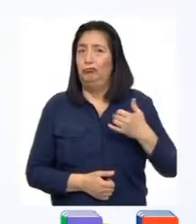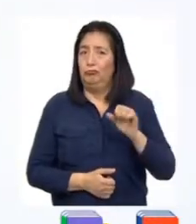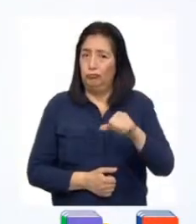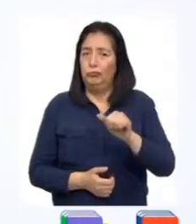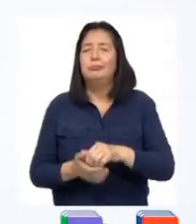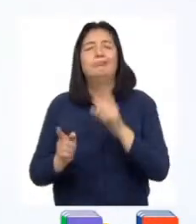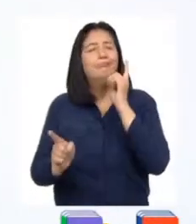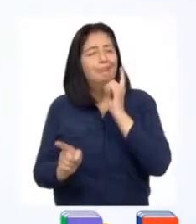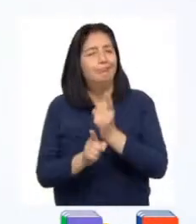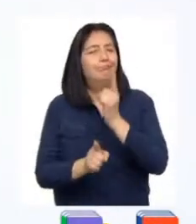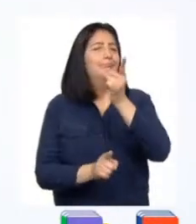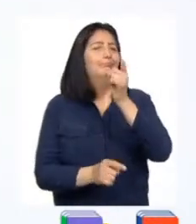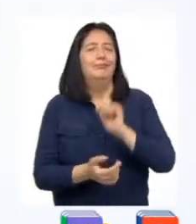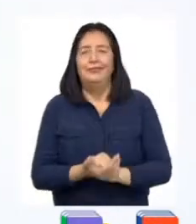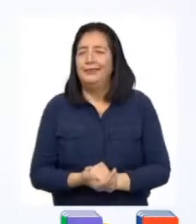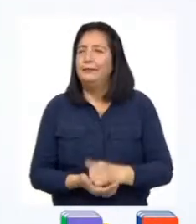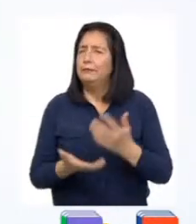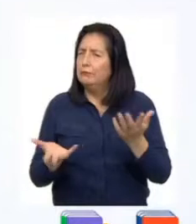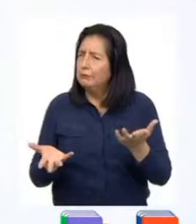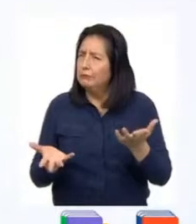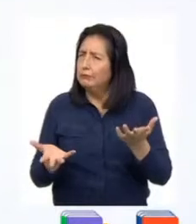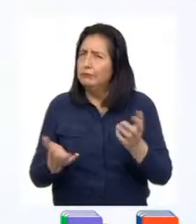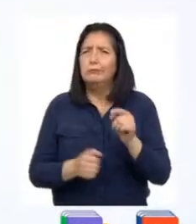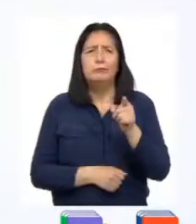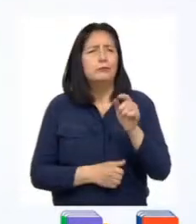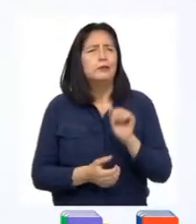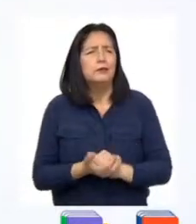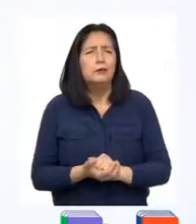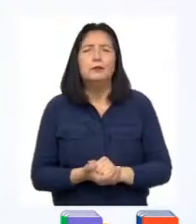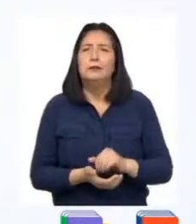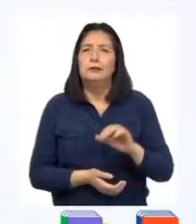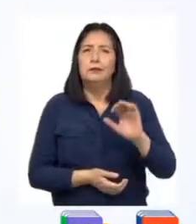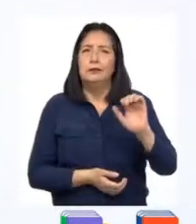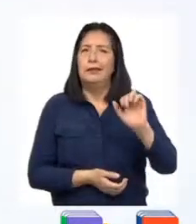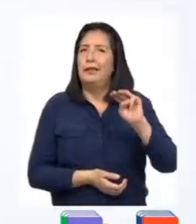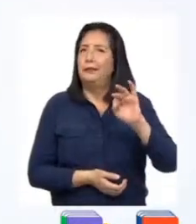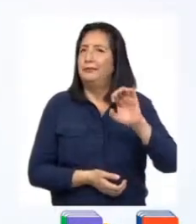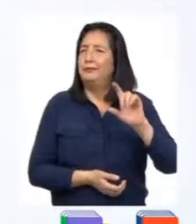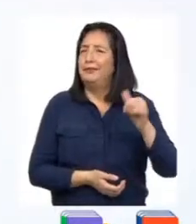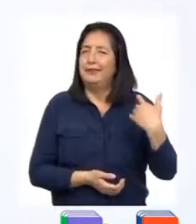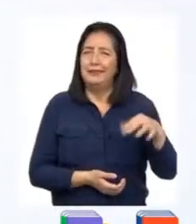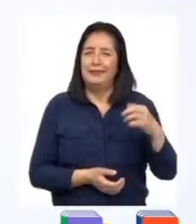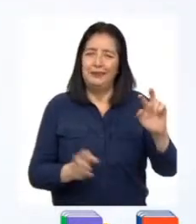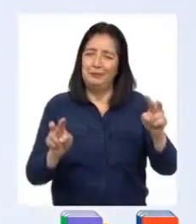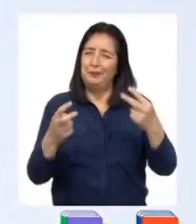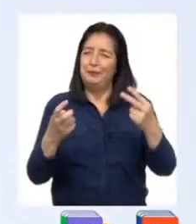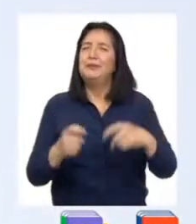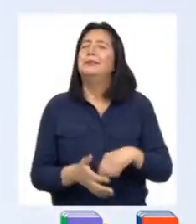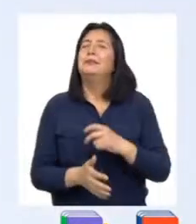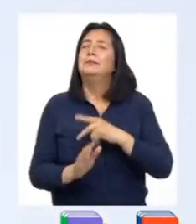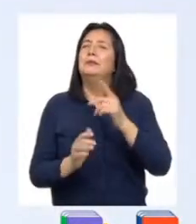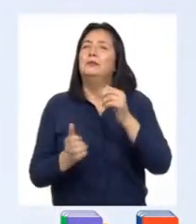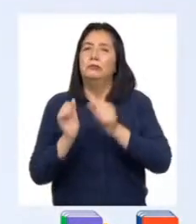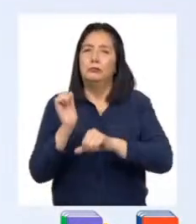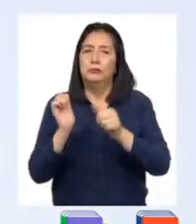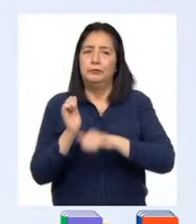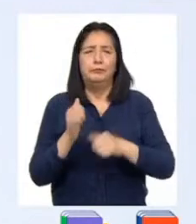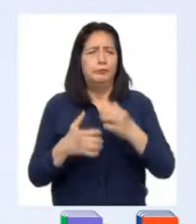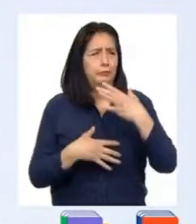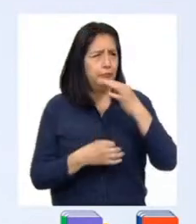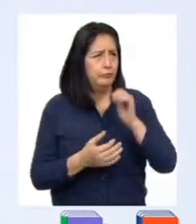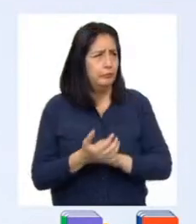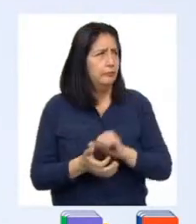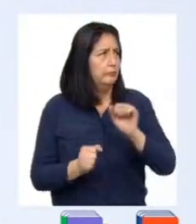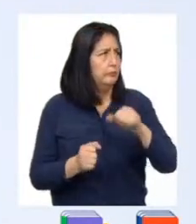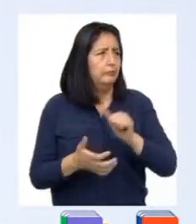¡Exacto, Pati! Y a propósito de eso, Camila, que siempre mira el programa con su hermano, se interesó mucho